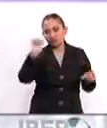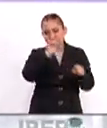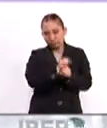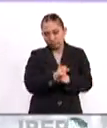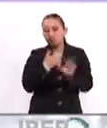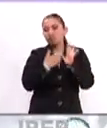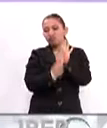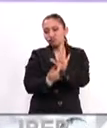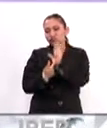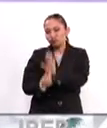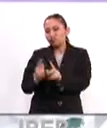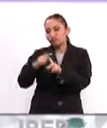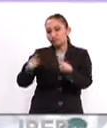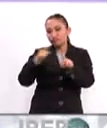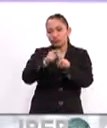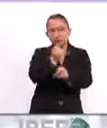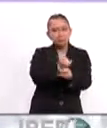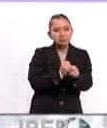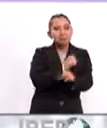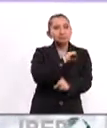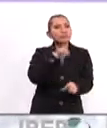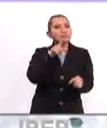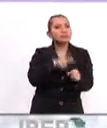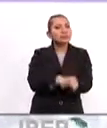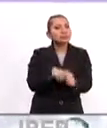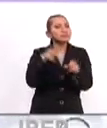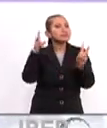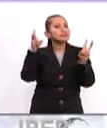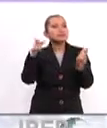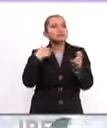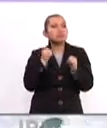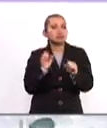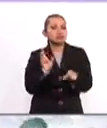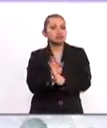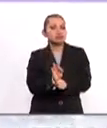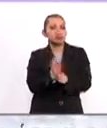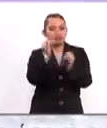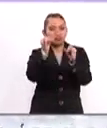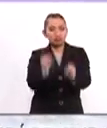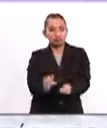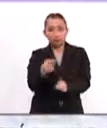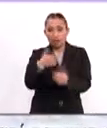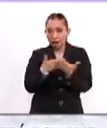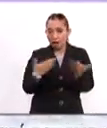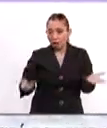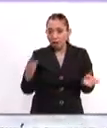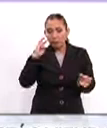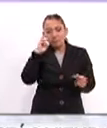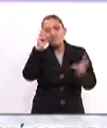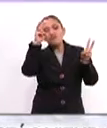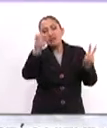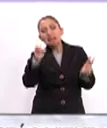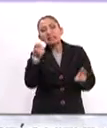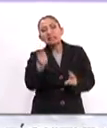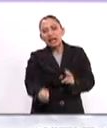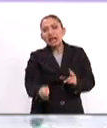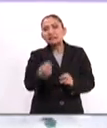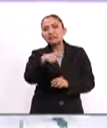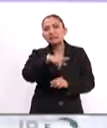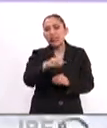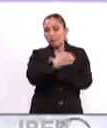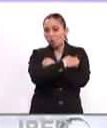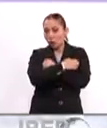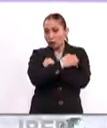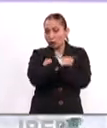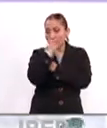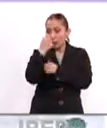semana le hemos presentado una serie de reportajes especiales sobre las garantías individuales. En la entrega de hoy veremos el papel que tiene la